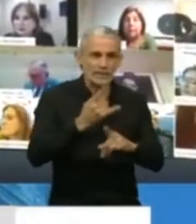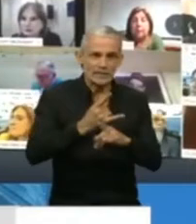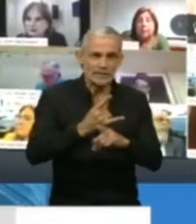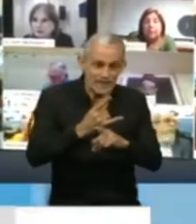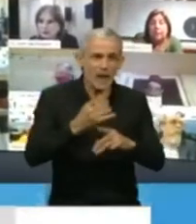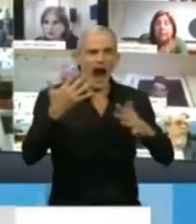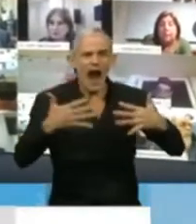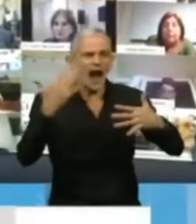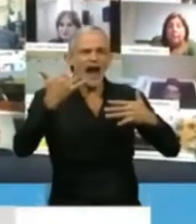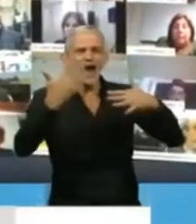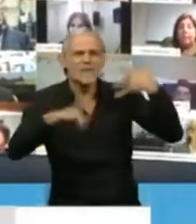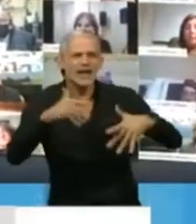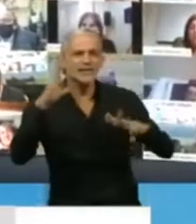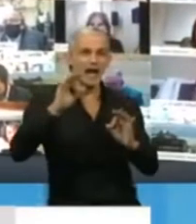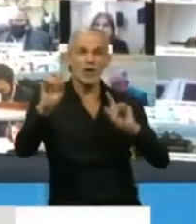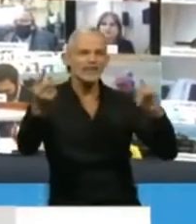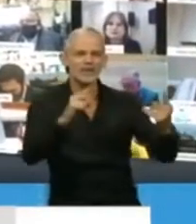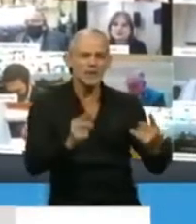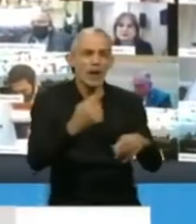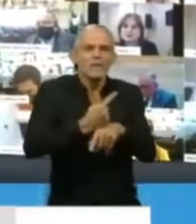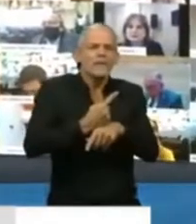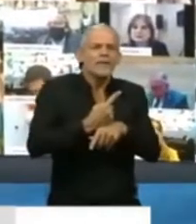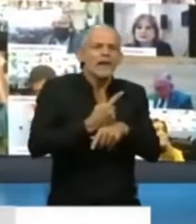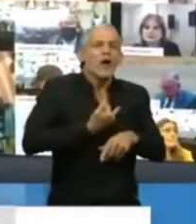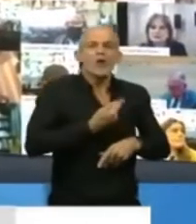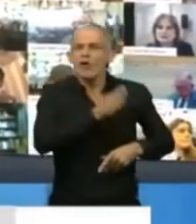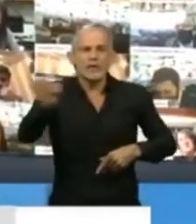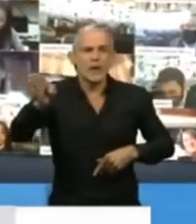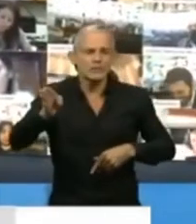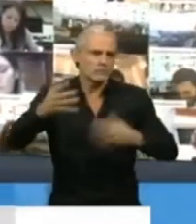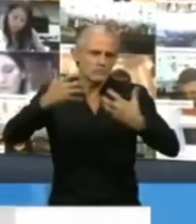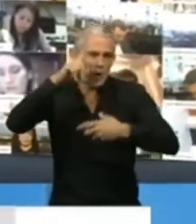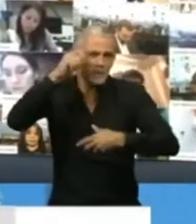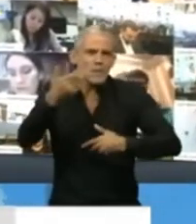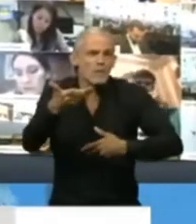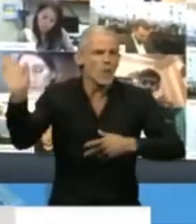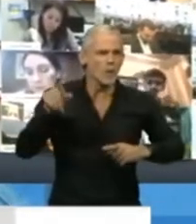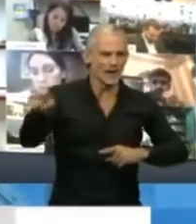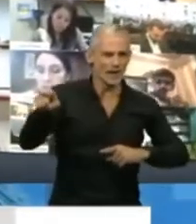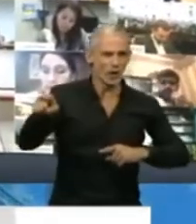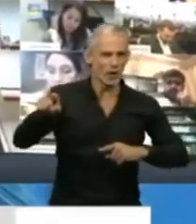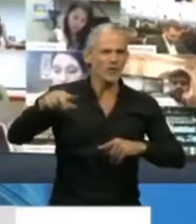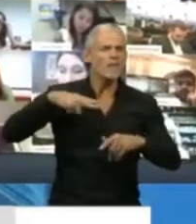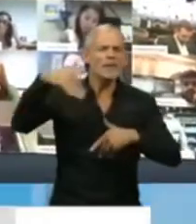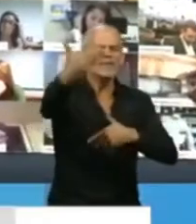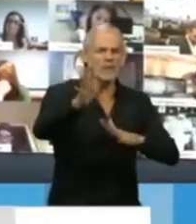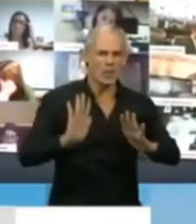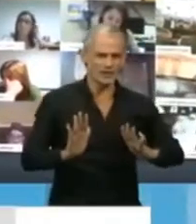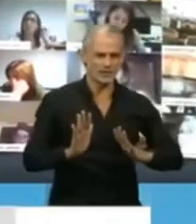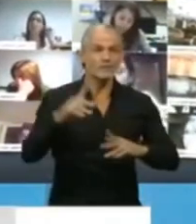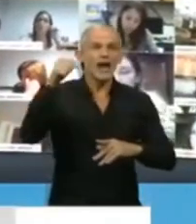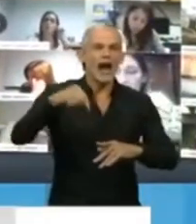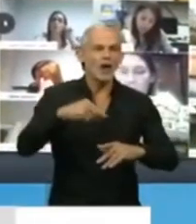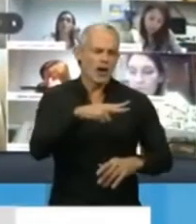cualquier emergencia individual, primero, está el sistema público. Ahora que los